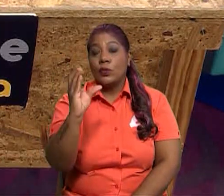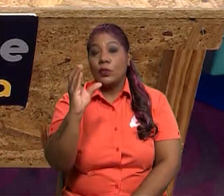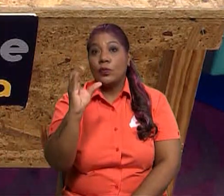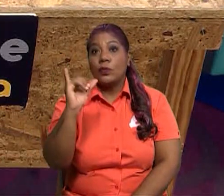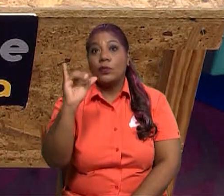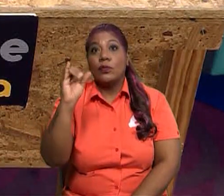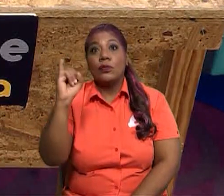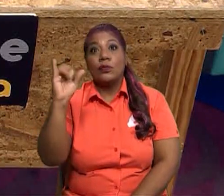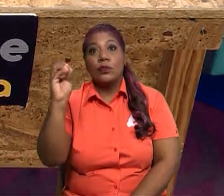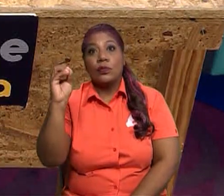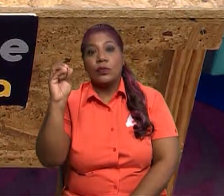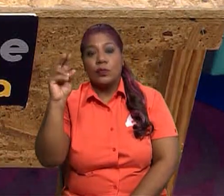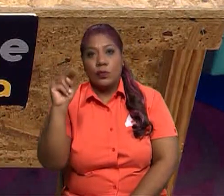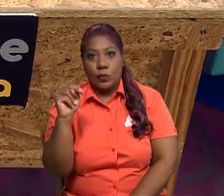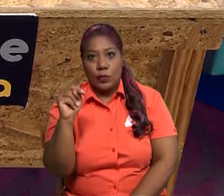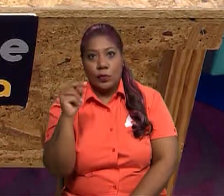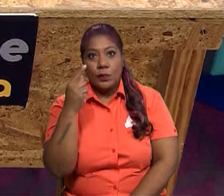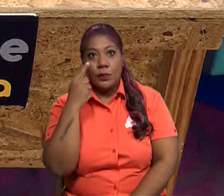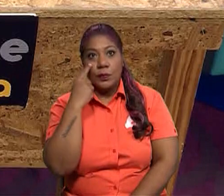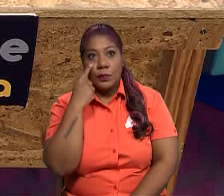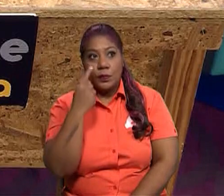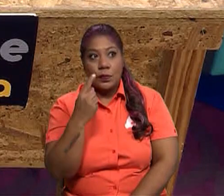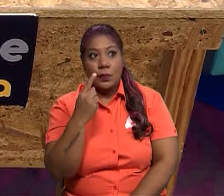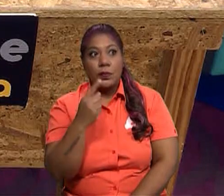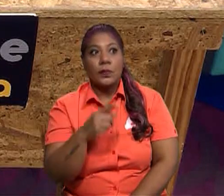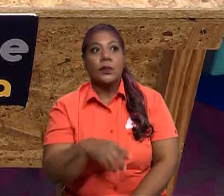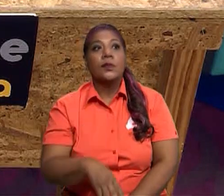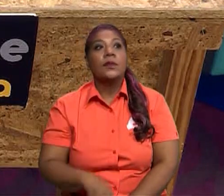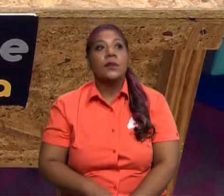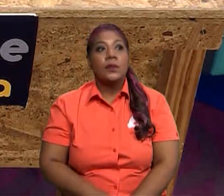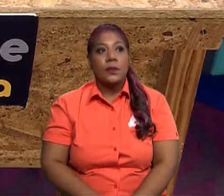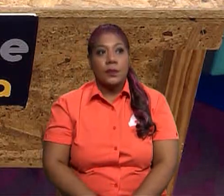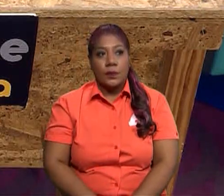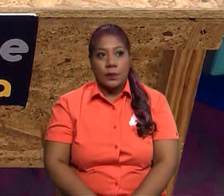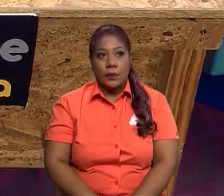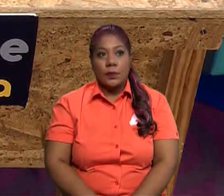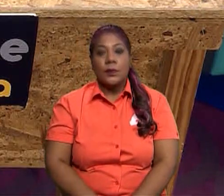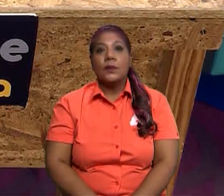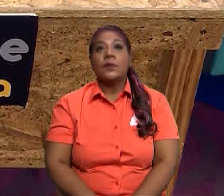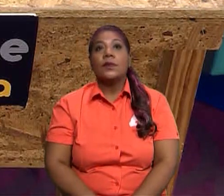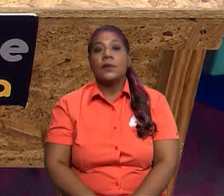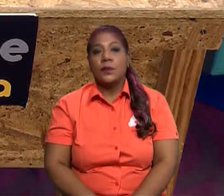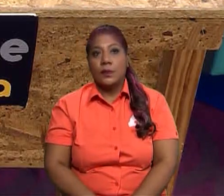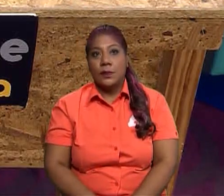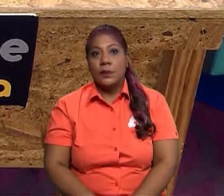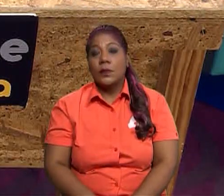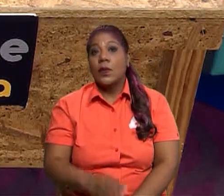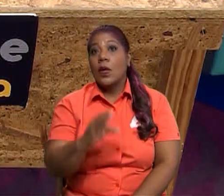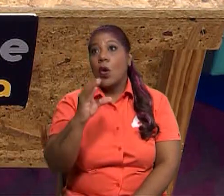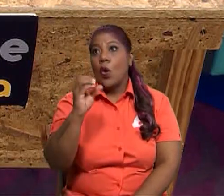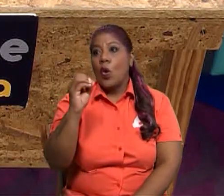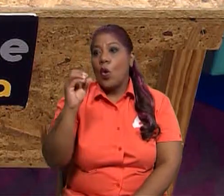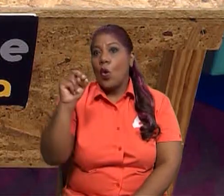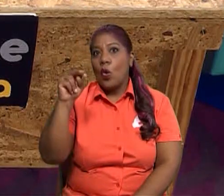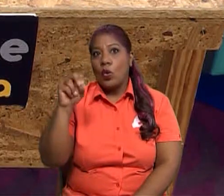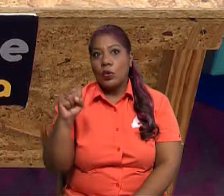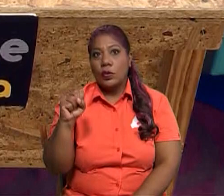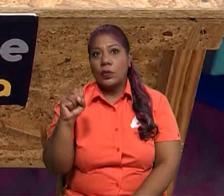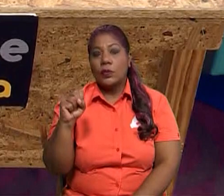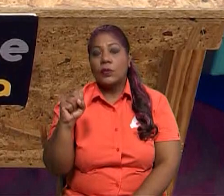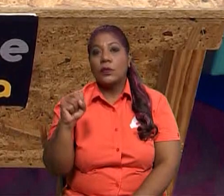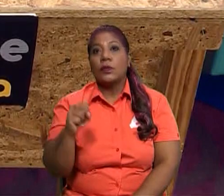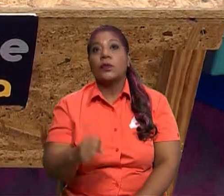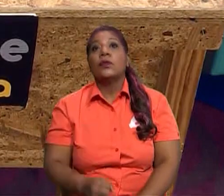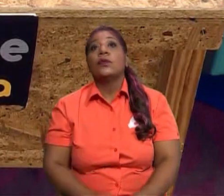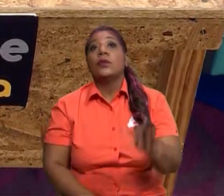tildada. Entonces, el niño va a leer construcción y va a